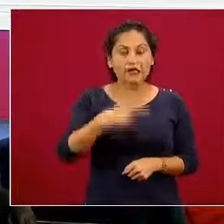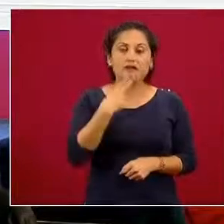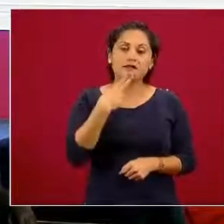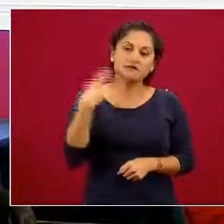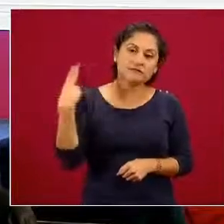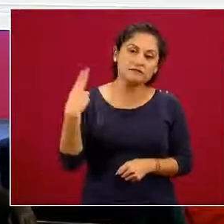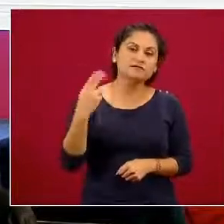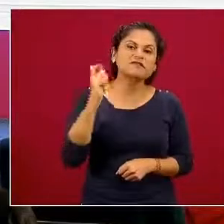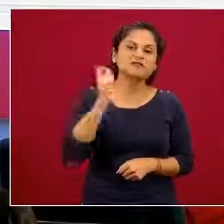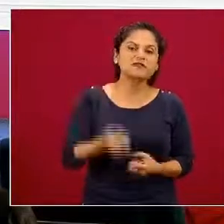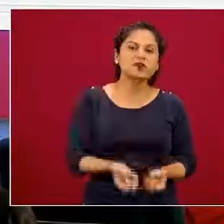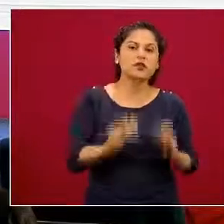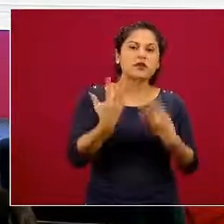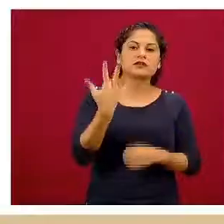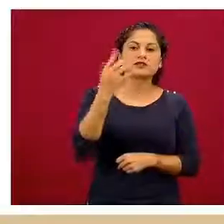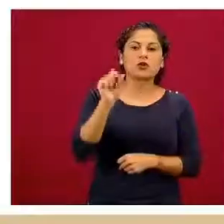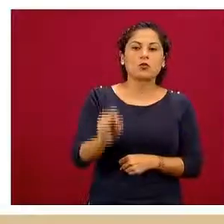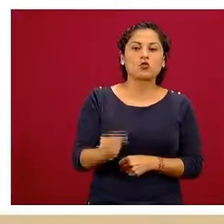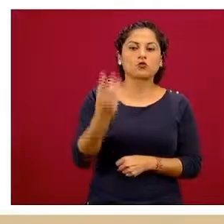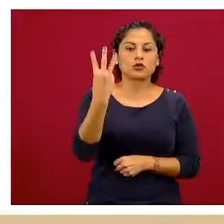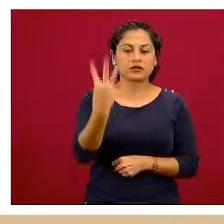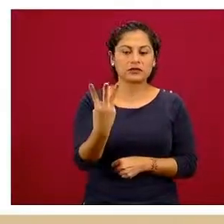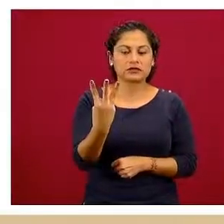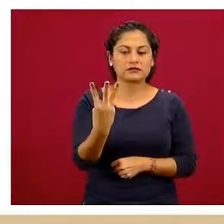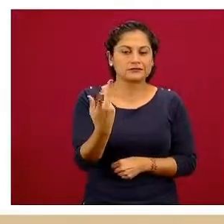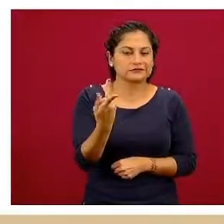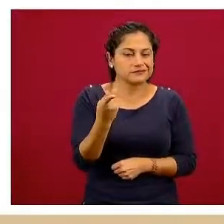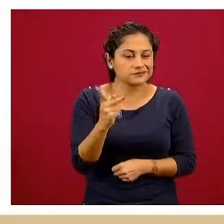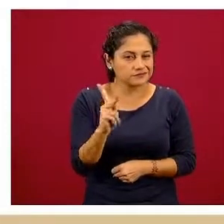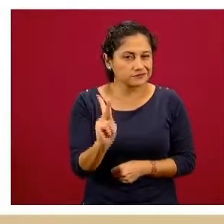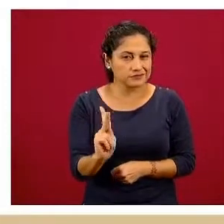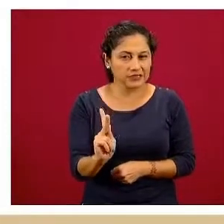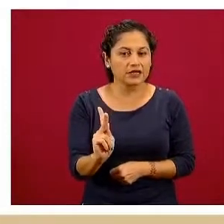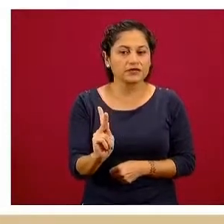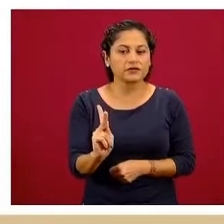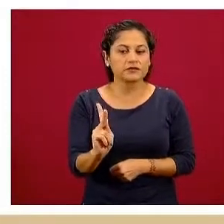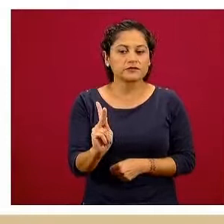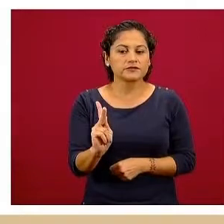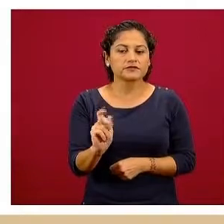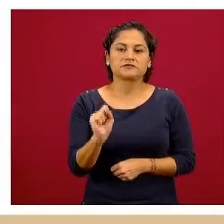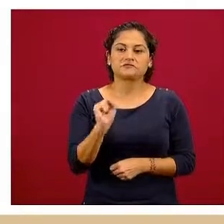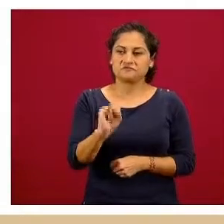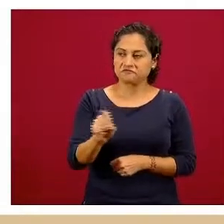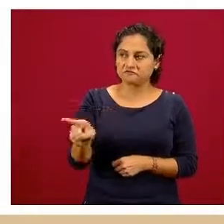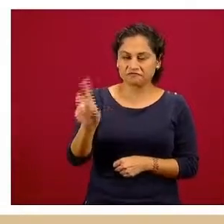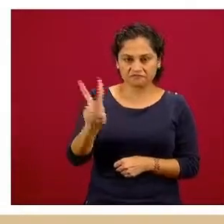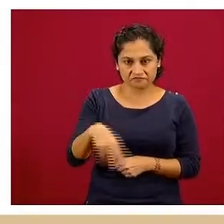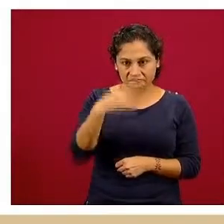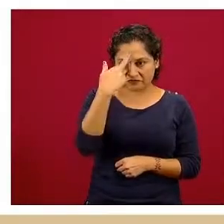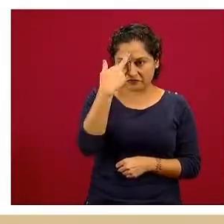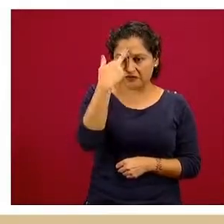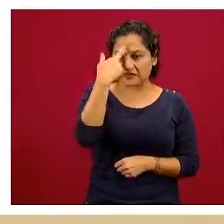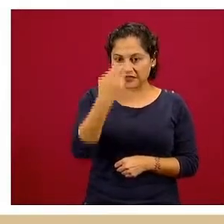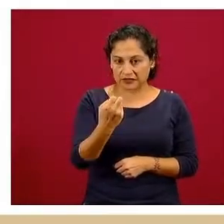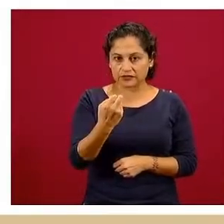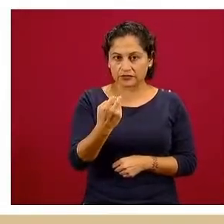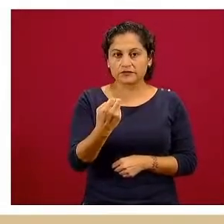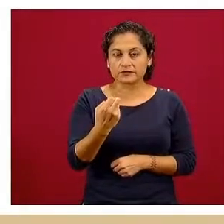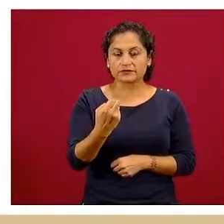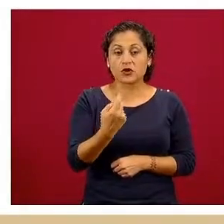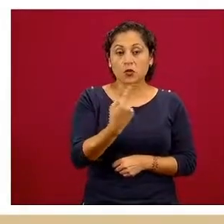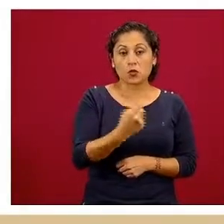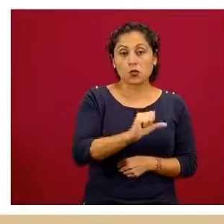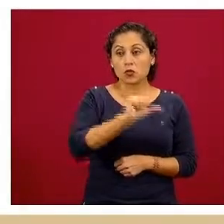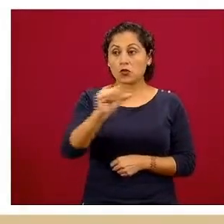en 5.3. El punto es que, y sí también, de 1 a 15 es un nivel bajo,